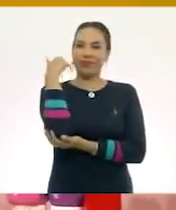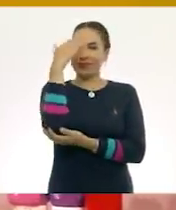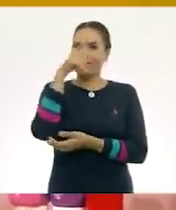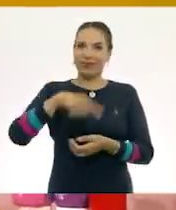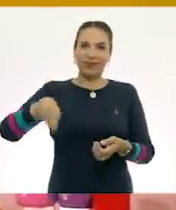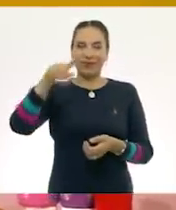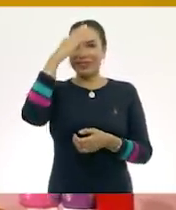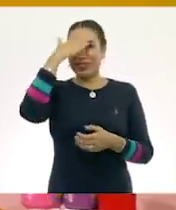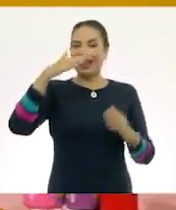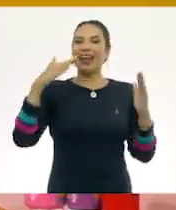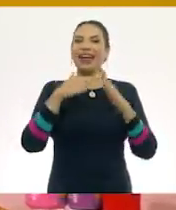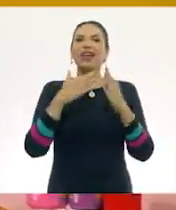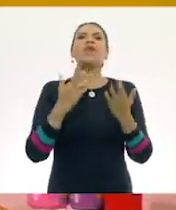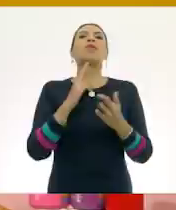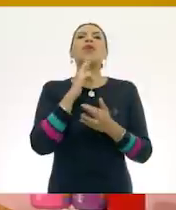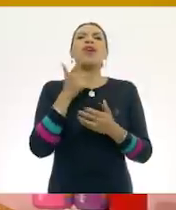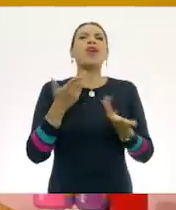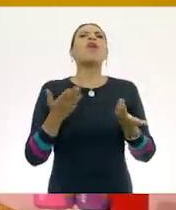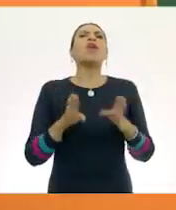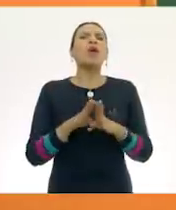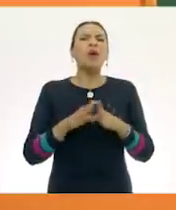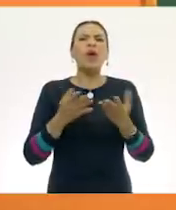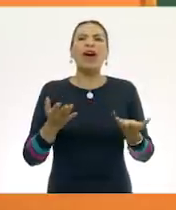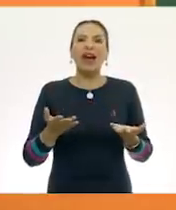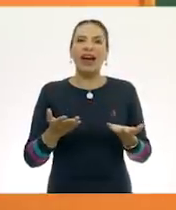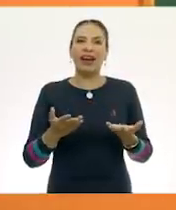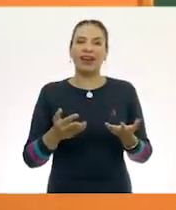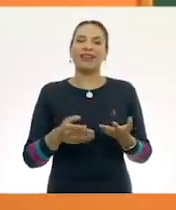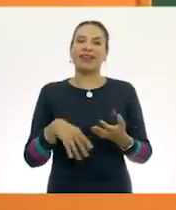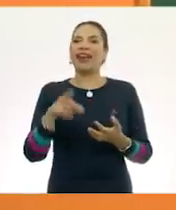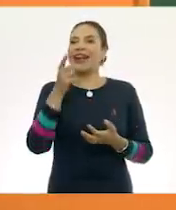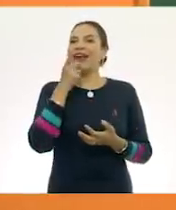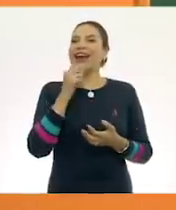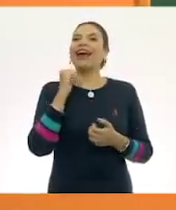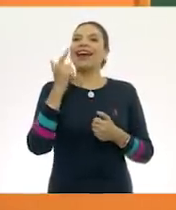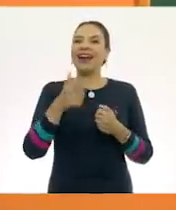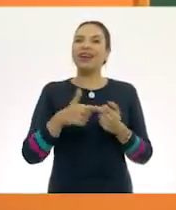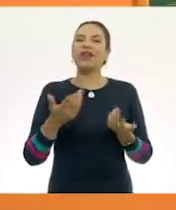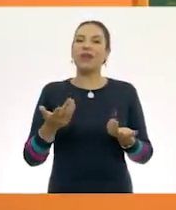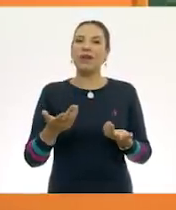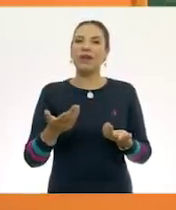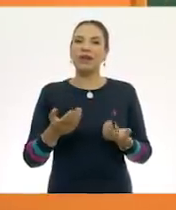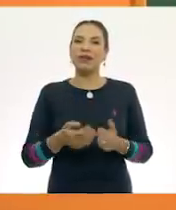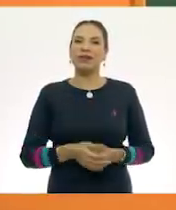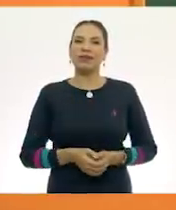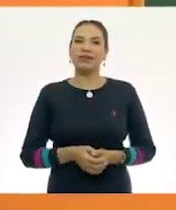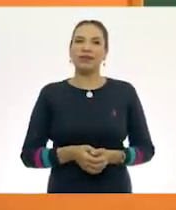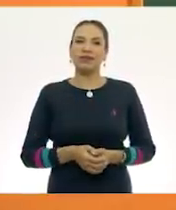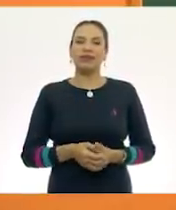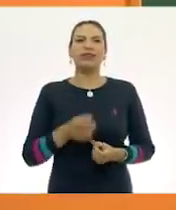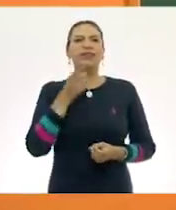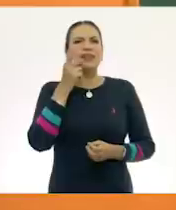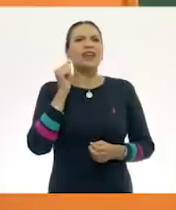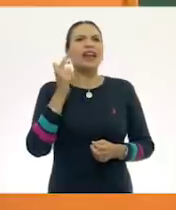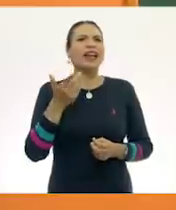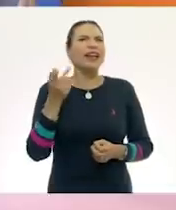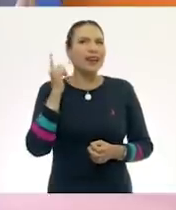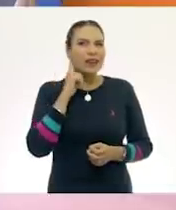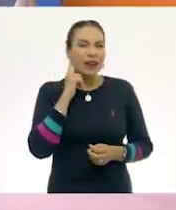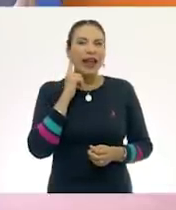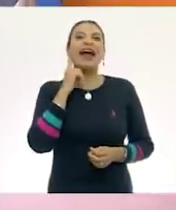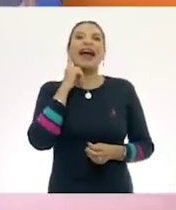ustedes saben en casa. ¿Cuál será la mejor forma? Maestra Angie, creo que ya dijeron algo. ¿Qué? ¿Alguien dijo algo? ¡Sí!